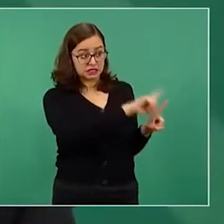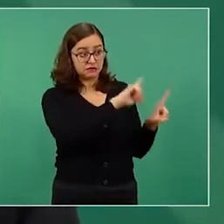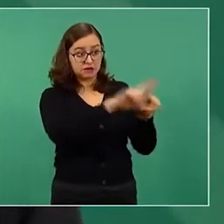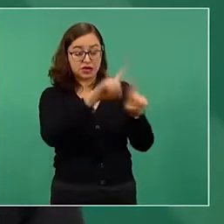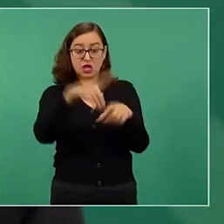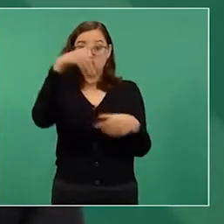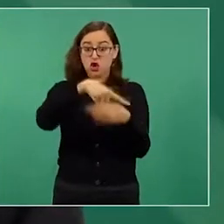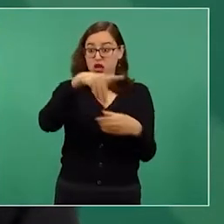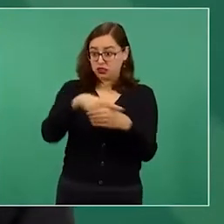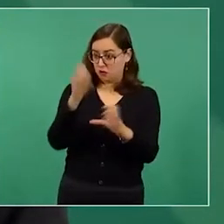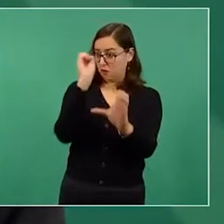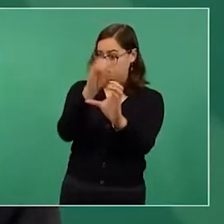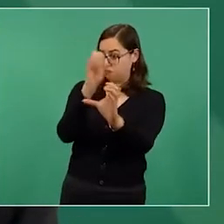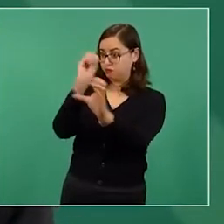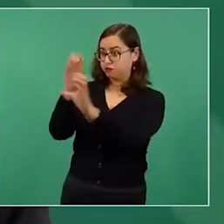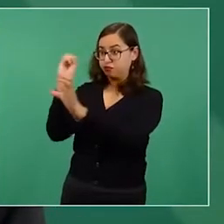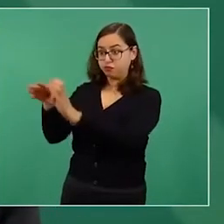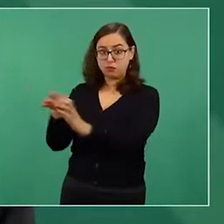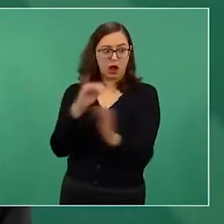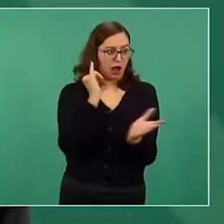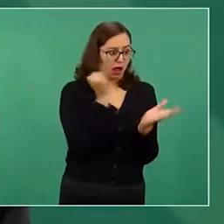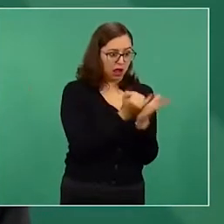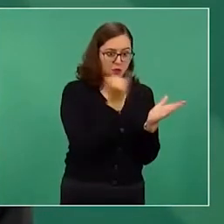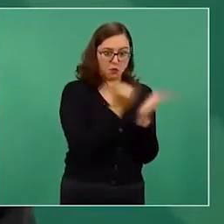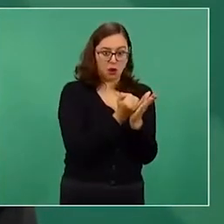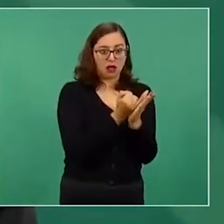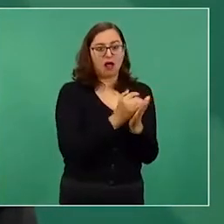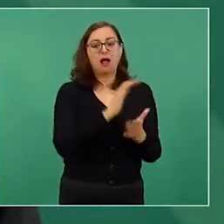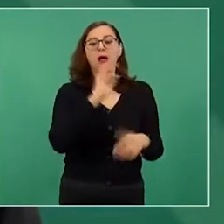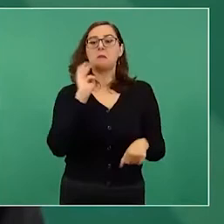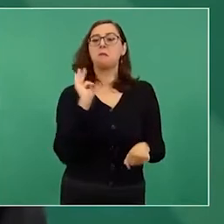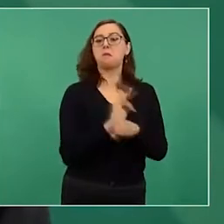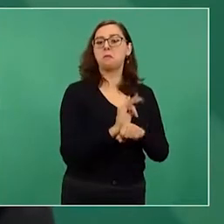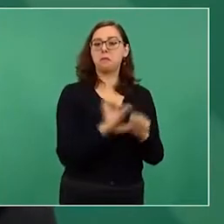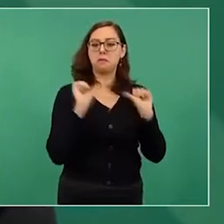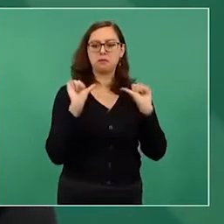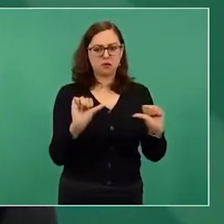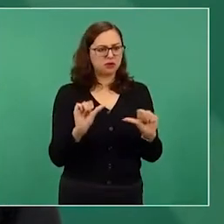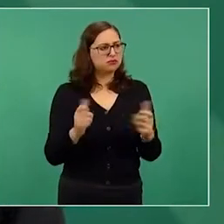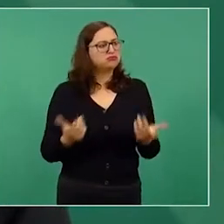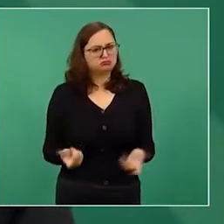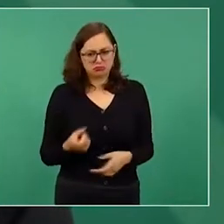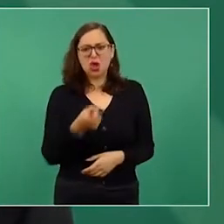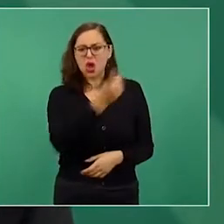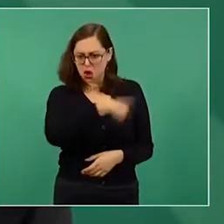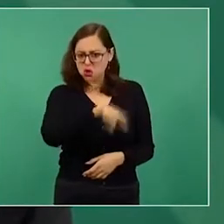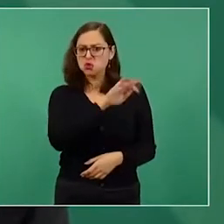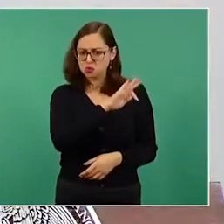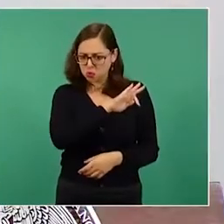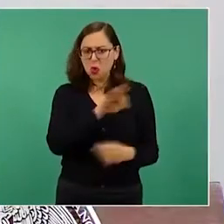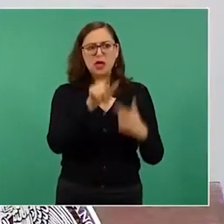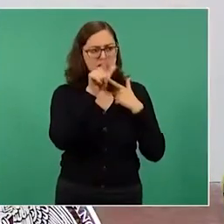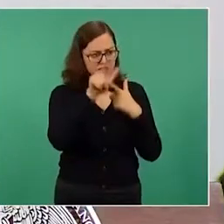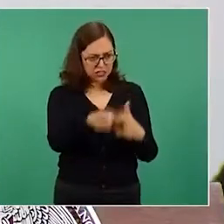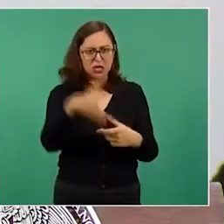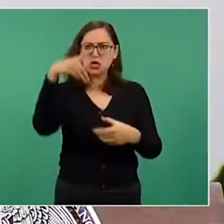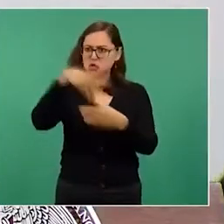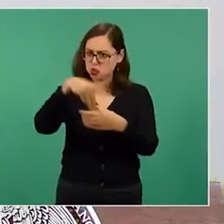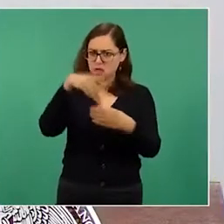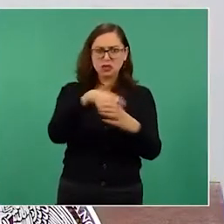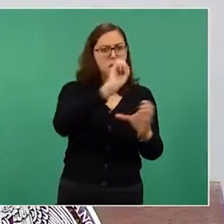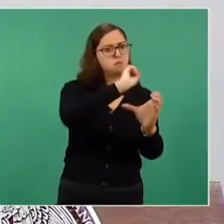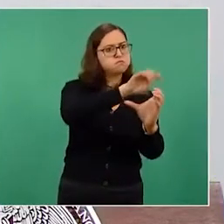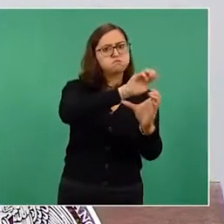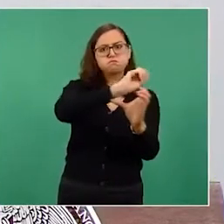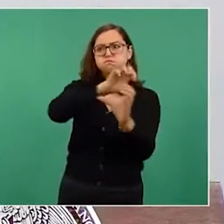deducen impuestos. Ellas podrán seguir haciéndolo, como hasta ahora. En eso no hay ningún cambio, con lo cual